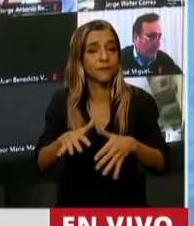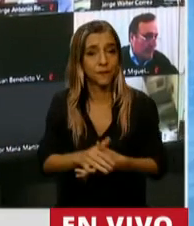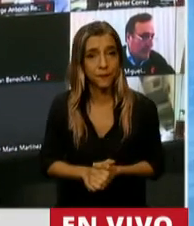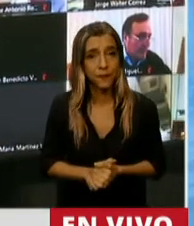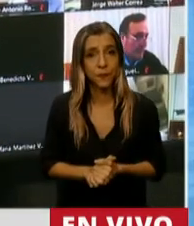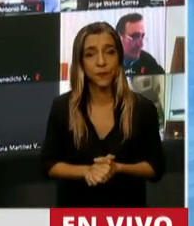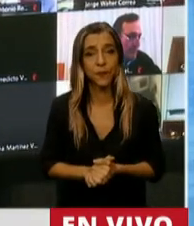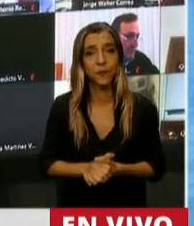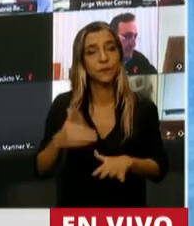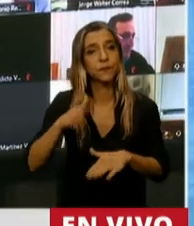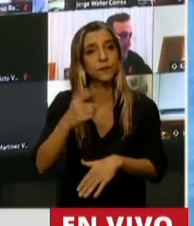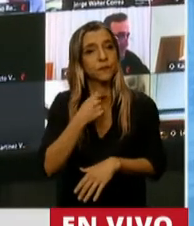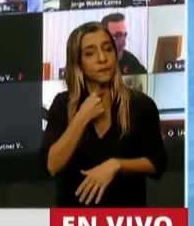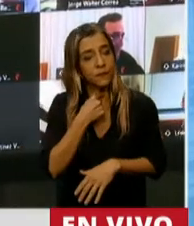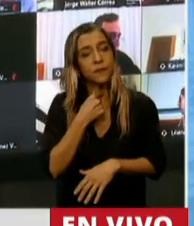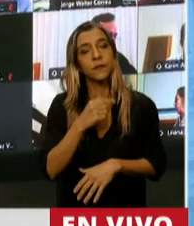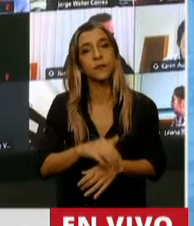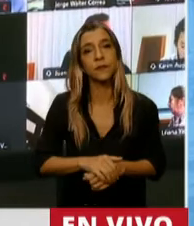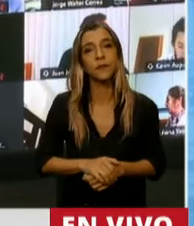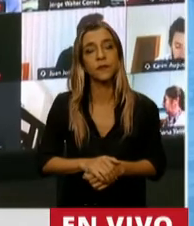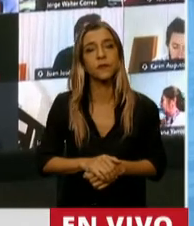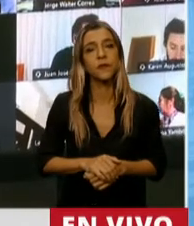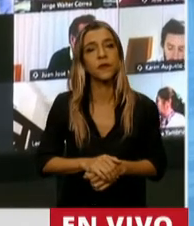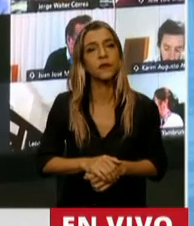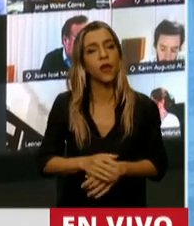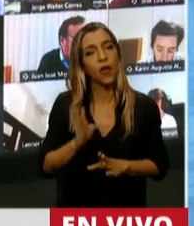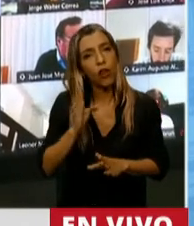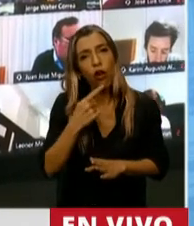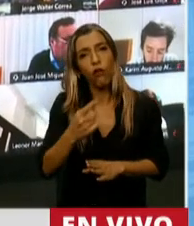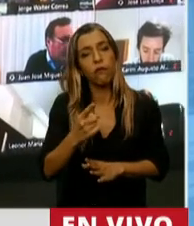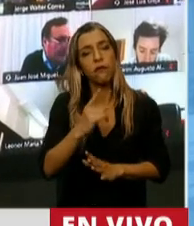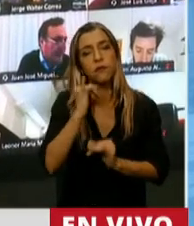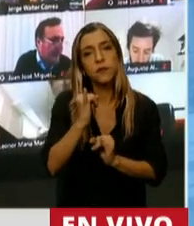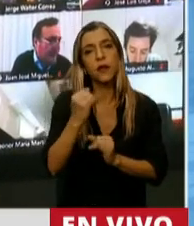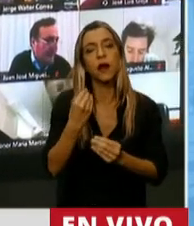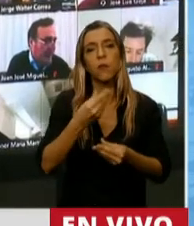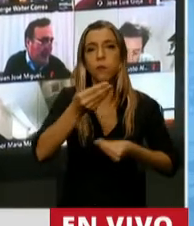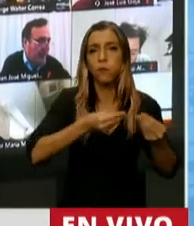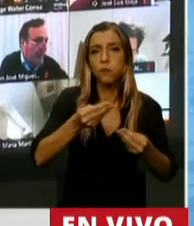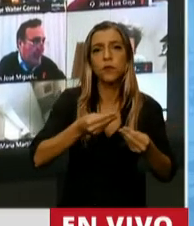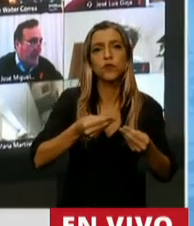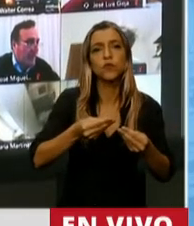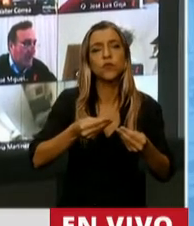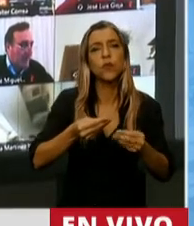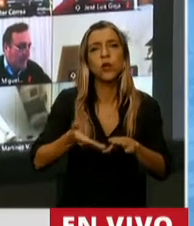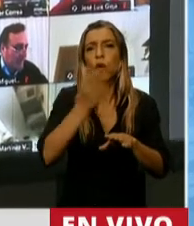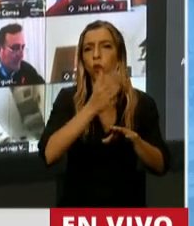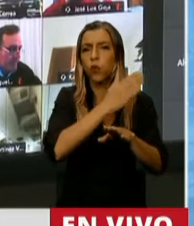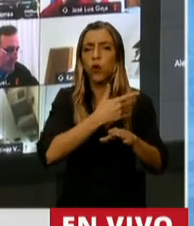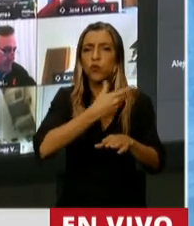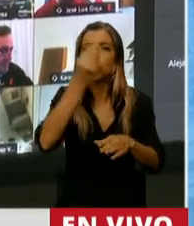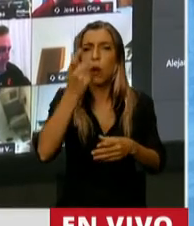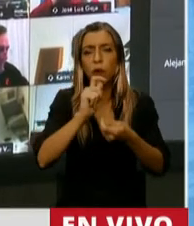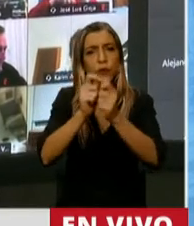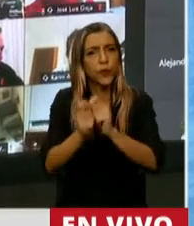apurarme y decirle que varios presupuestos tuvieron que reformular ellos y muchos